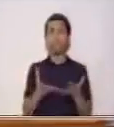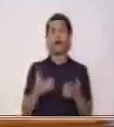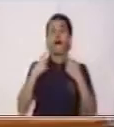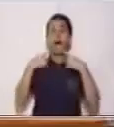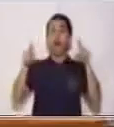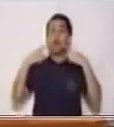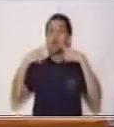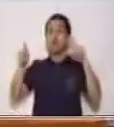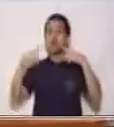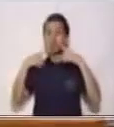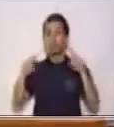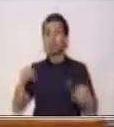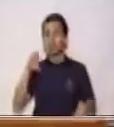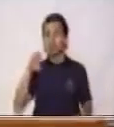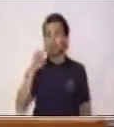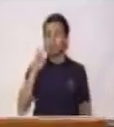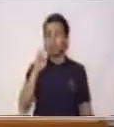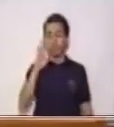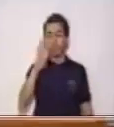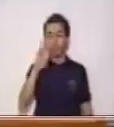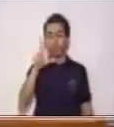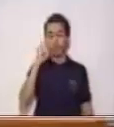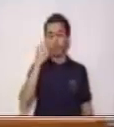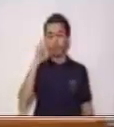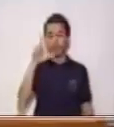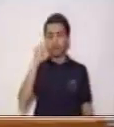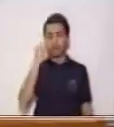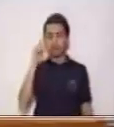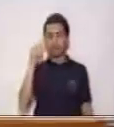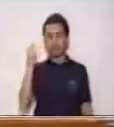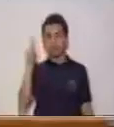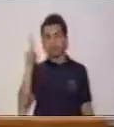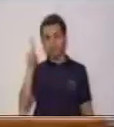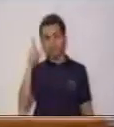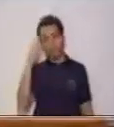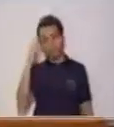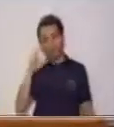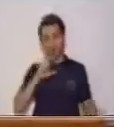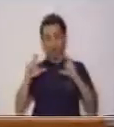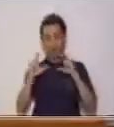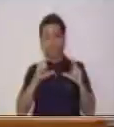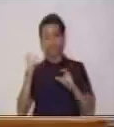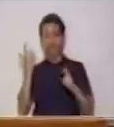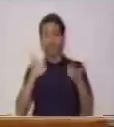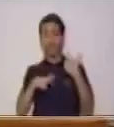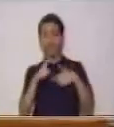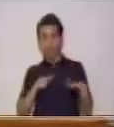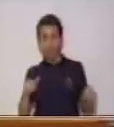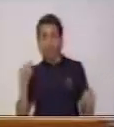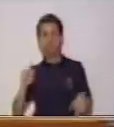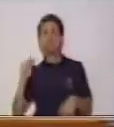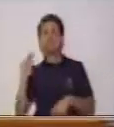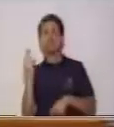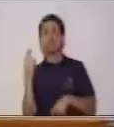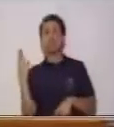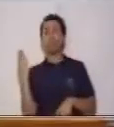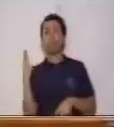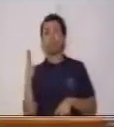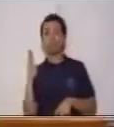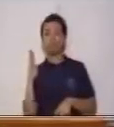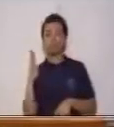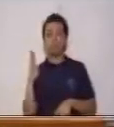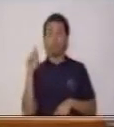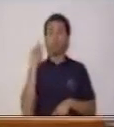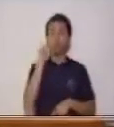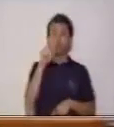Publicitarios del área de Comunicación y Lenguaje en Segundo Básico. Si en casa hay alguna persona con discapacidad,